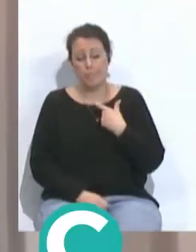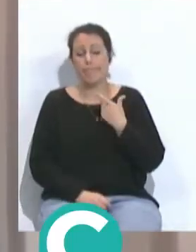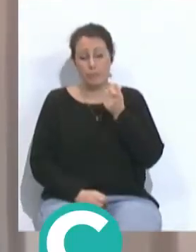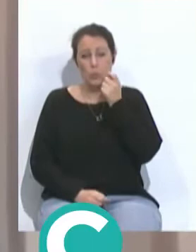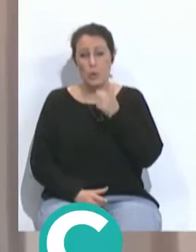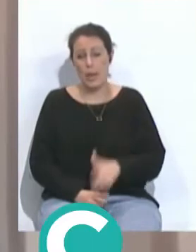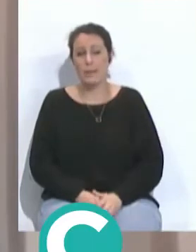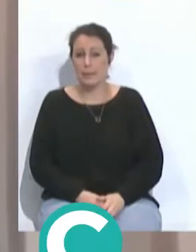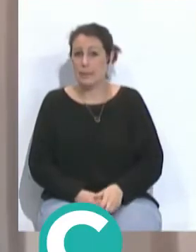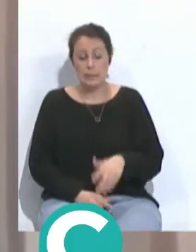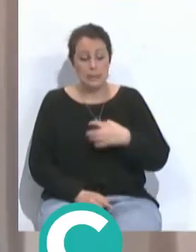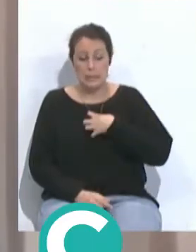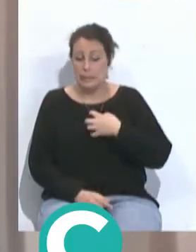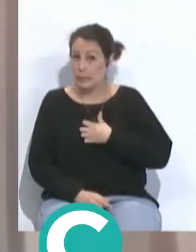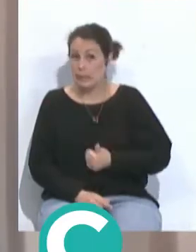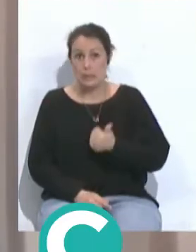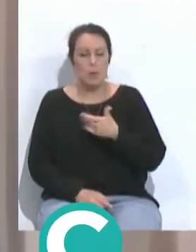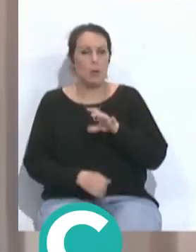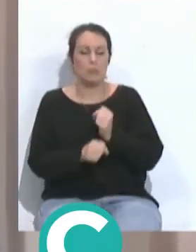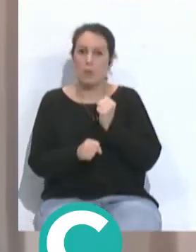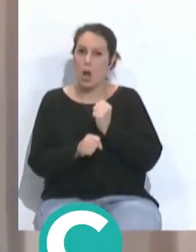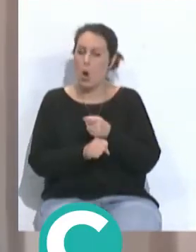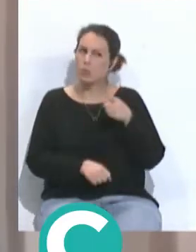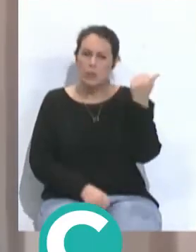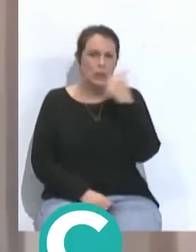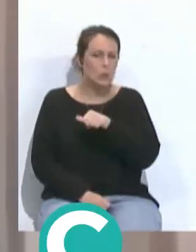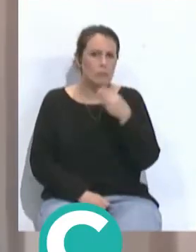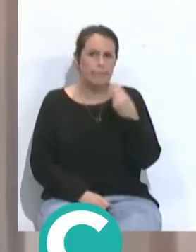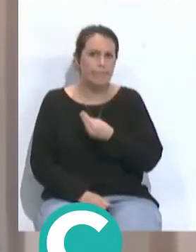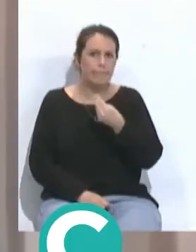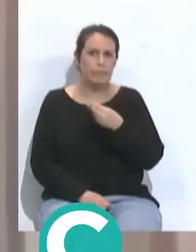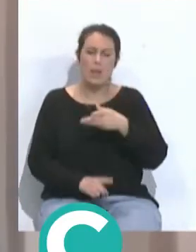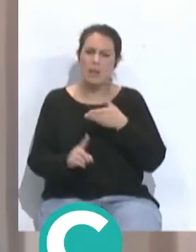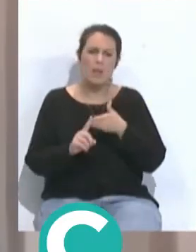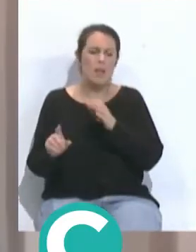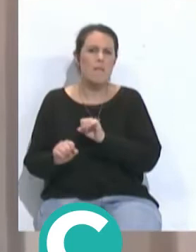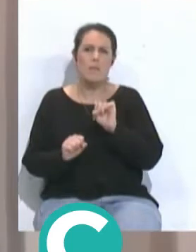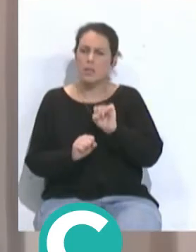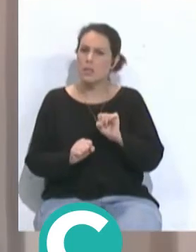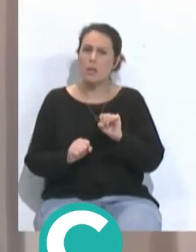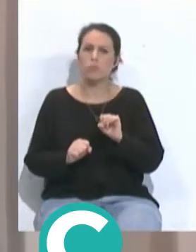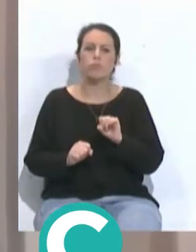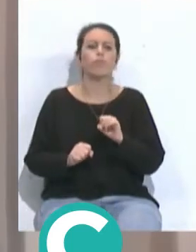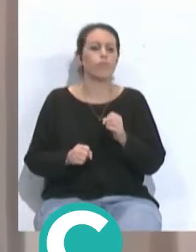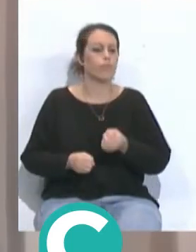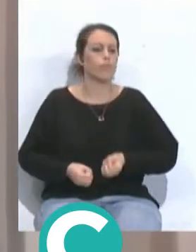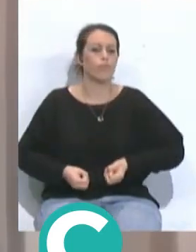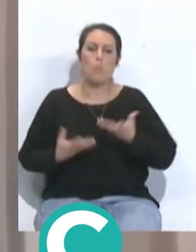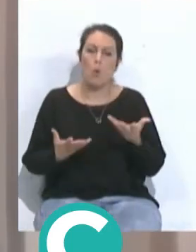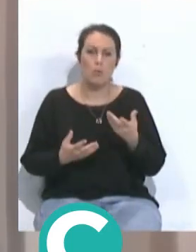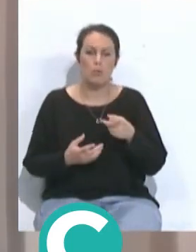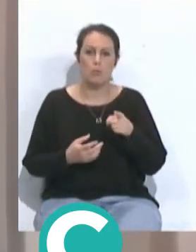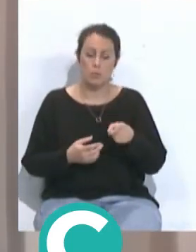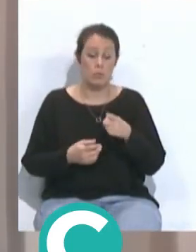no puede más pero el trabajo que hace ese chaval tanto en ataque como en defensa es muy progresivo y eso me parece que no